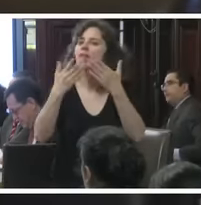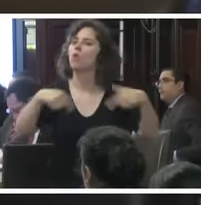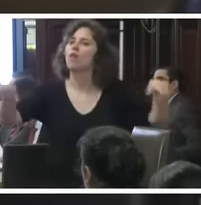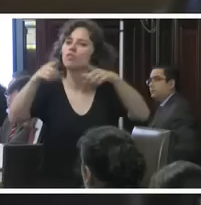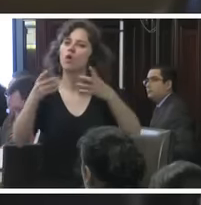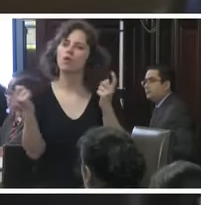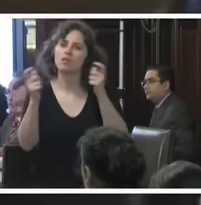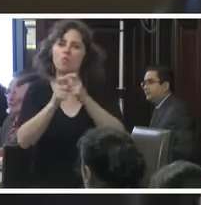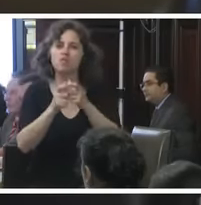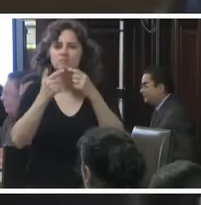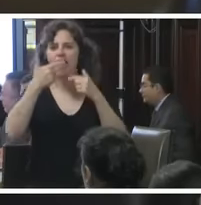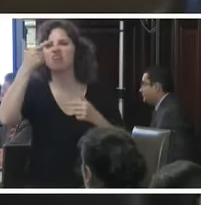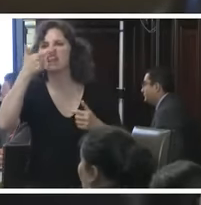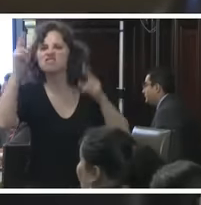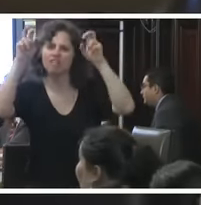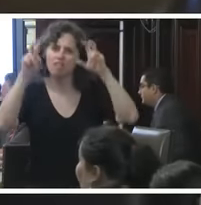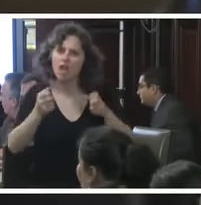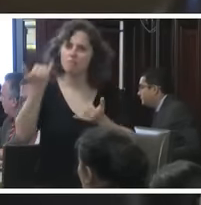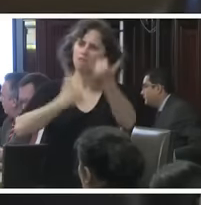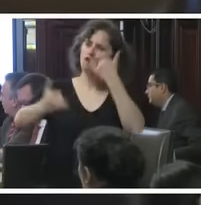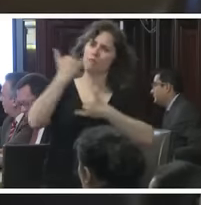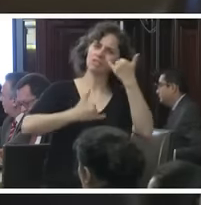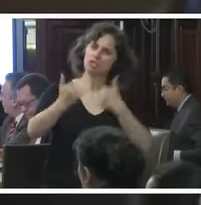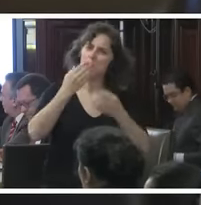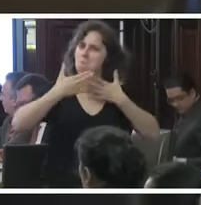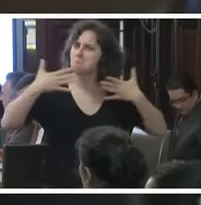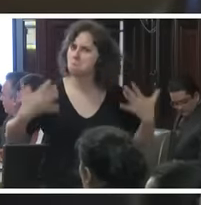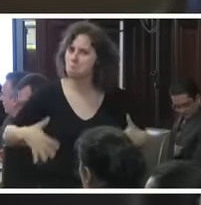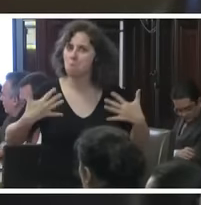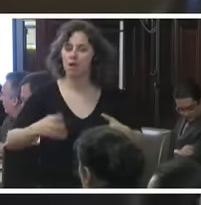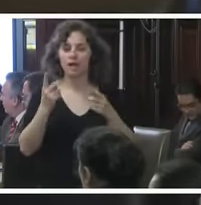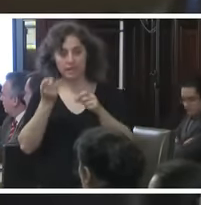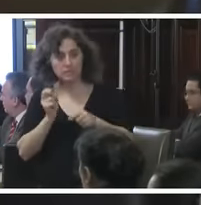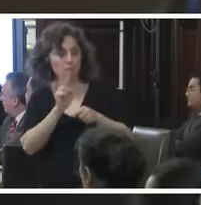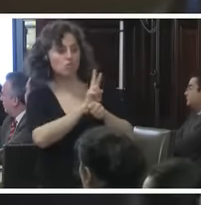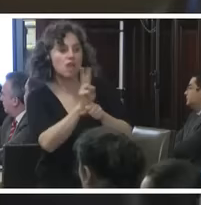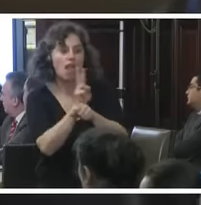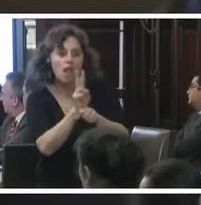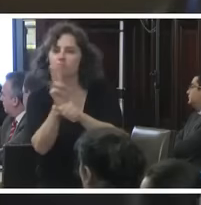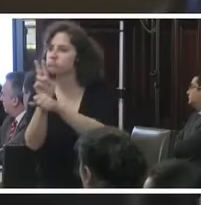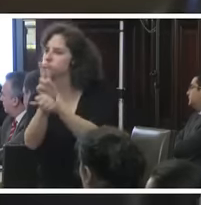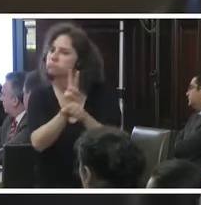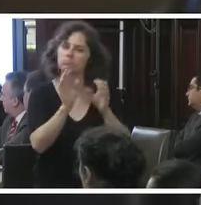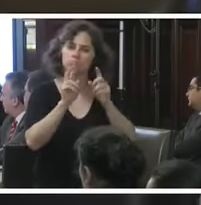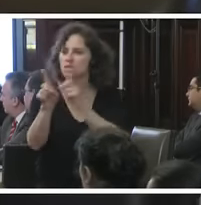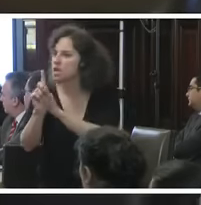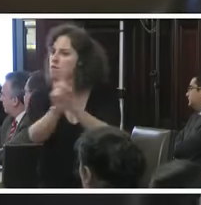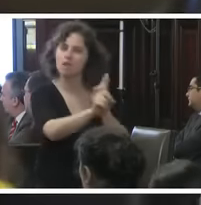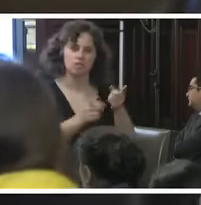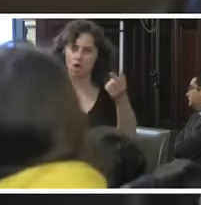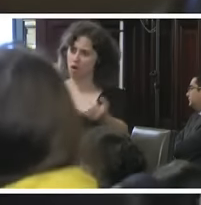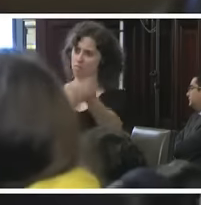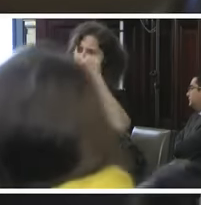tan interesante, tan informativa. Haremos los seguimientos que correspondan, recibiremos de ustedes